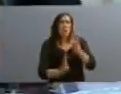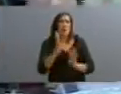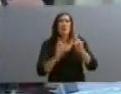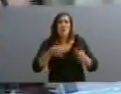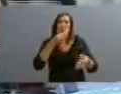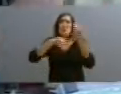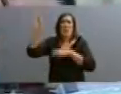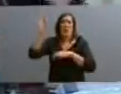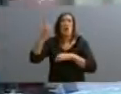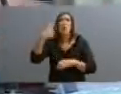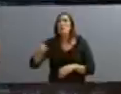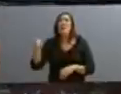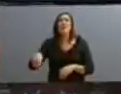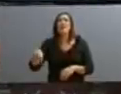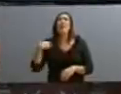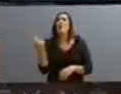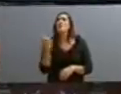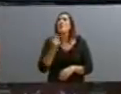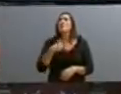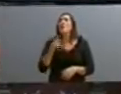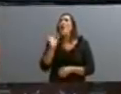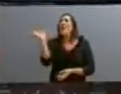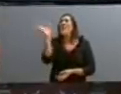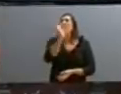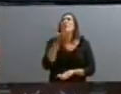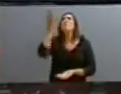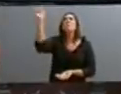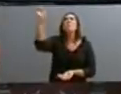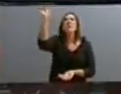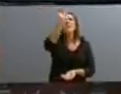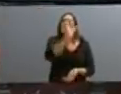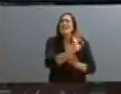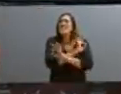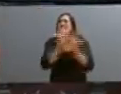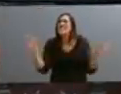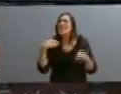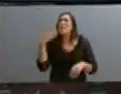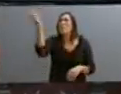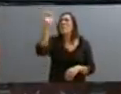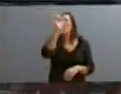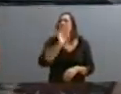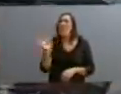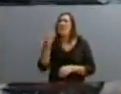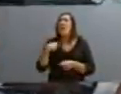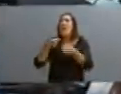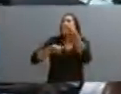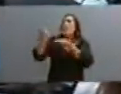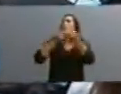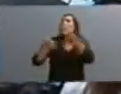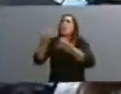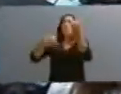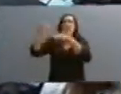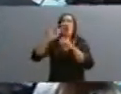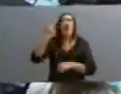anual, el problema es que no hemos vuelto a pedir prestado, que no hemos vuelto a hacer negocio financiero, este es el problema,